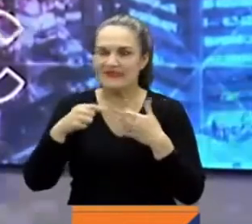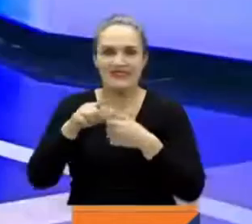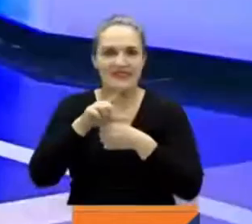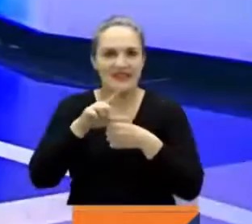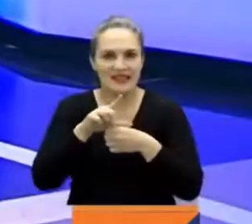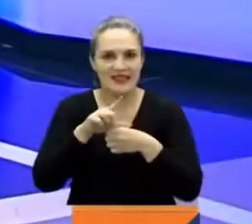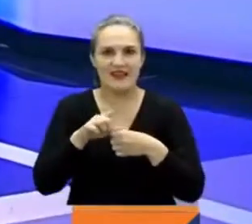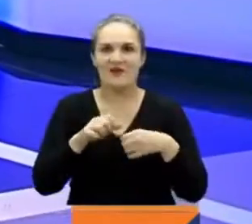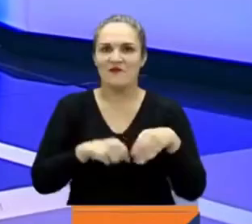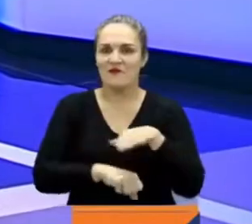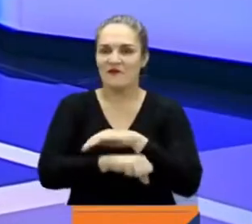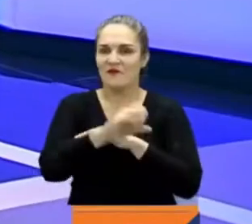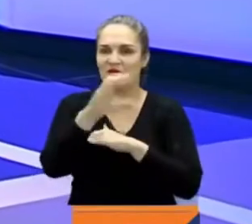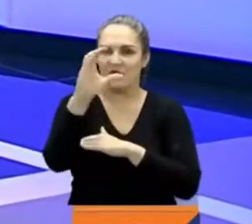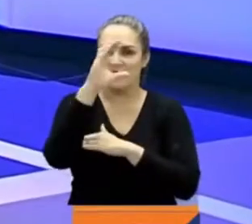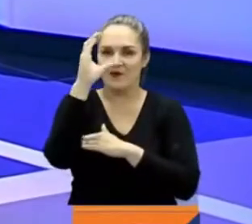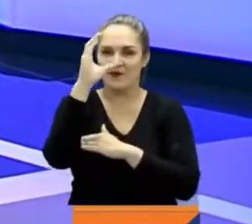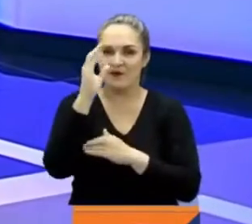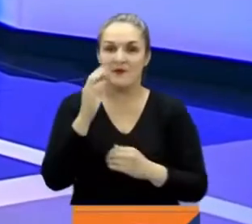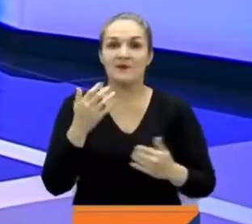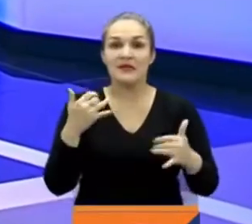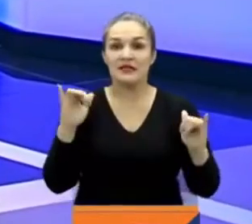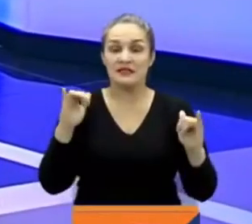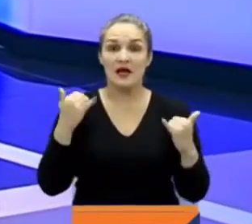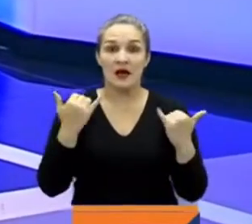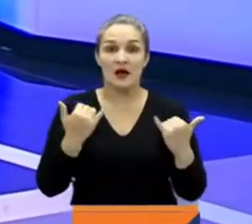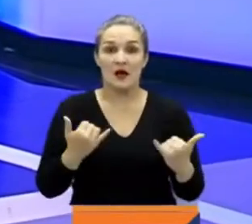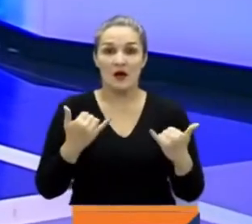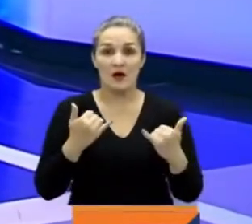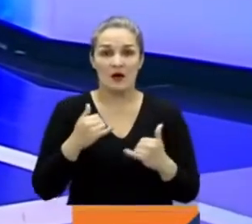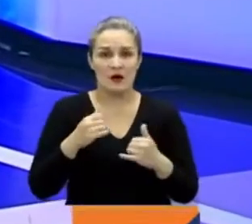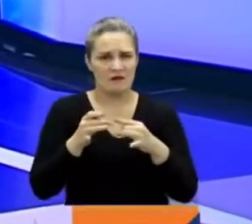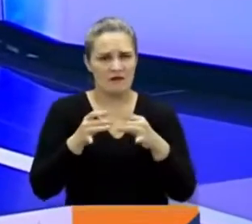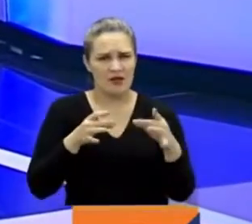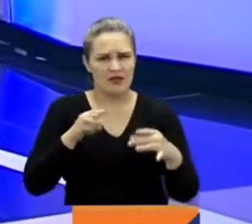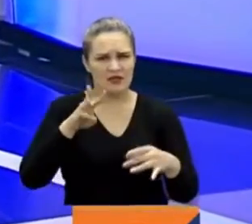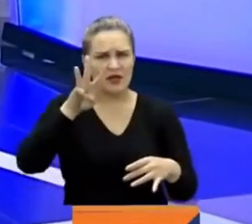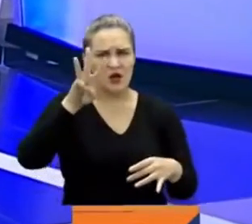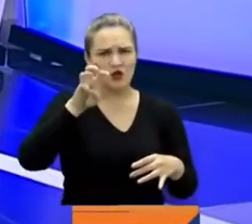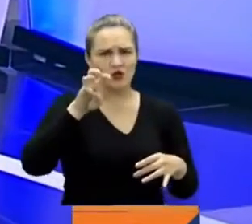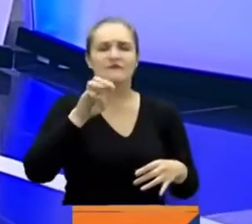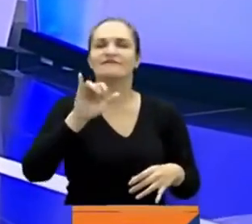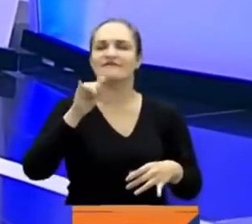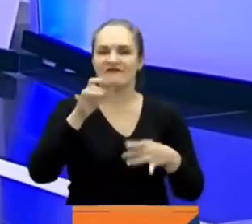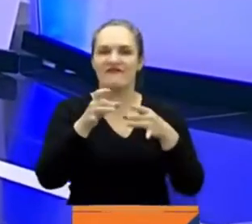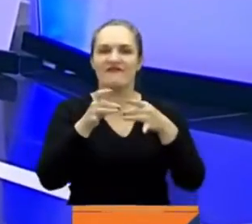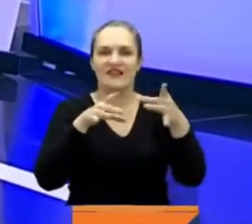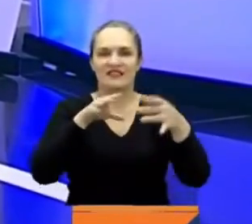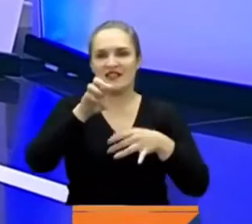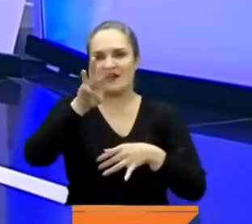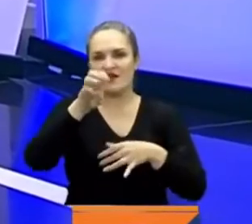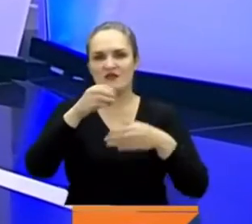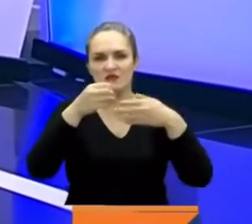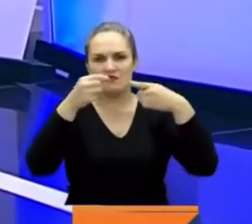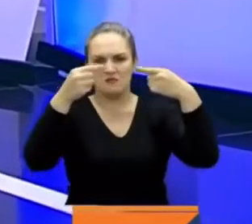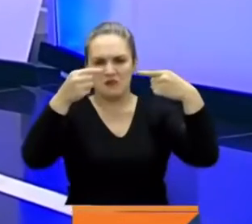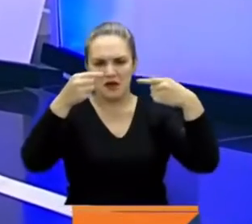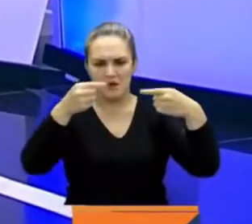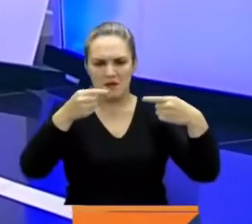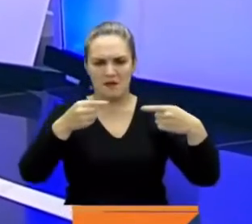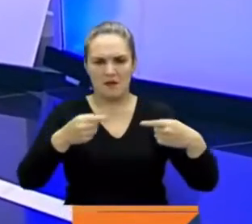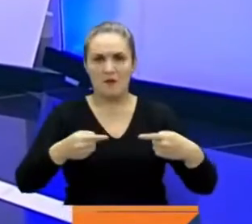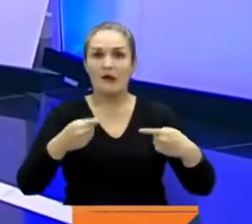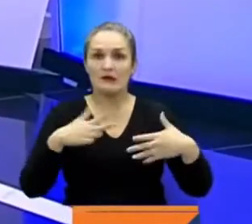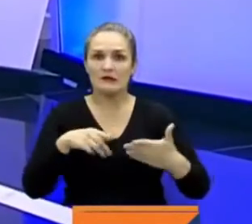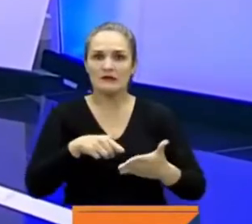Fútbol de Colombia. Ya estamos en la jornada número 8, ¿no? En la jornada número 8, Damaris, que nos trajo varios matices.